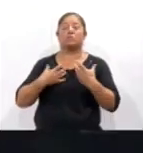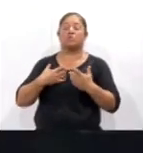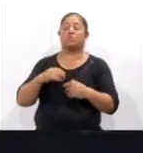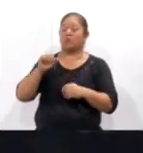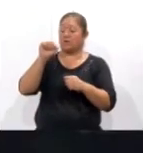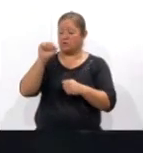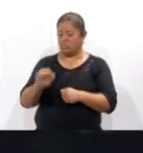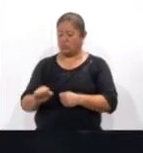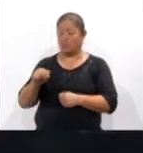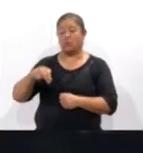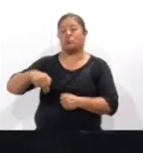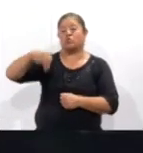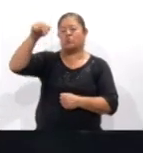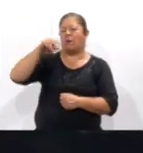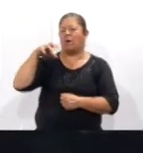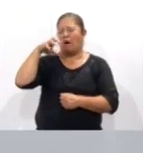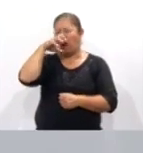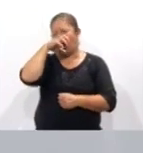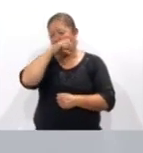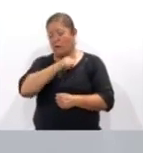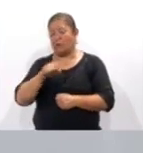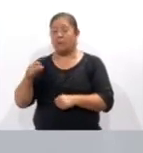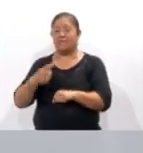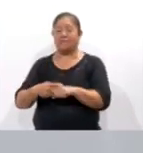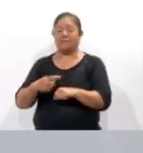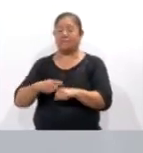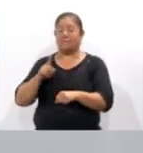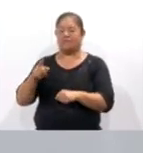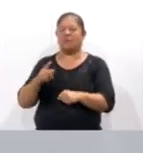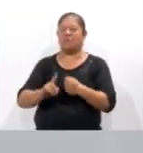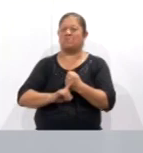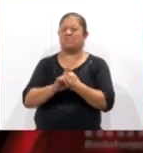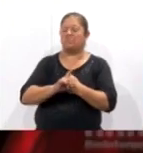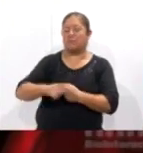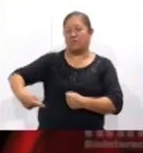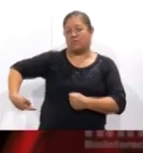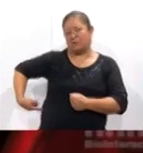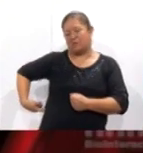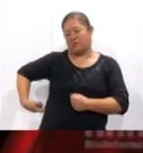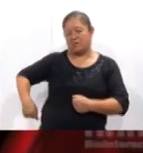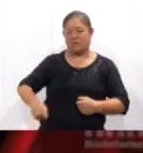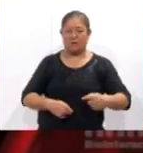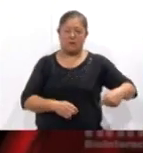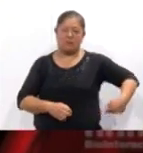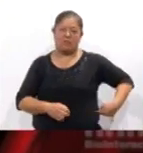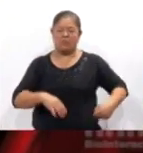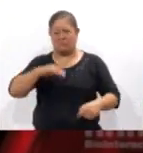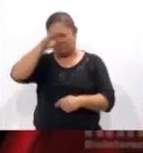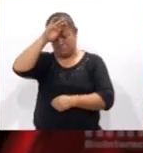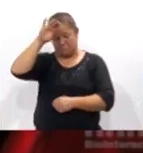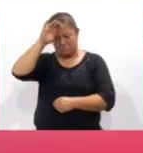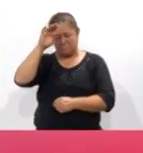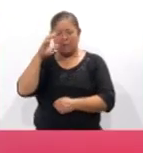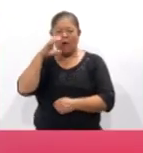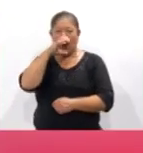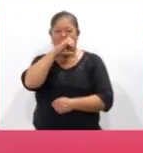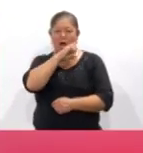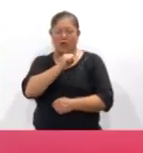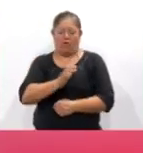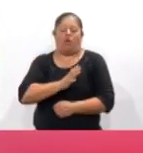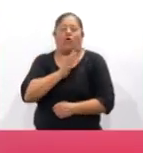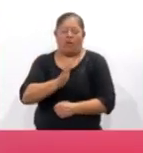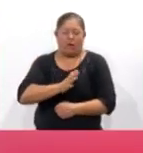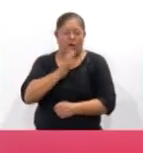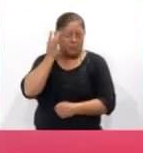sureste y norte del país. La enfermedad afecta principalmente al hígado. Las manifestaciones clínicas son fiebre, pérdida de peso, vómito y dolores de